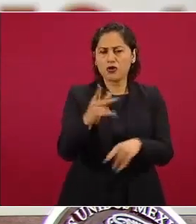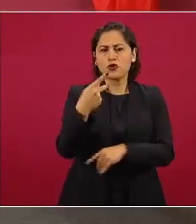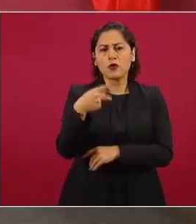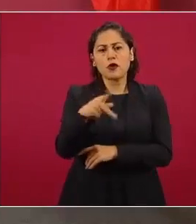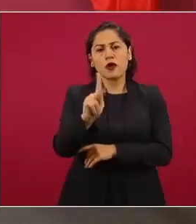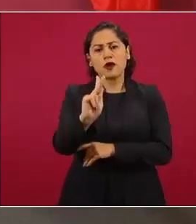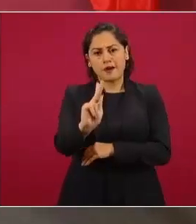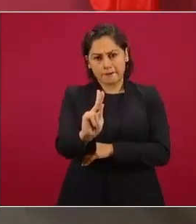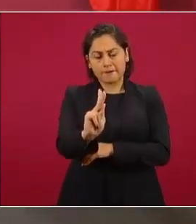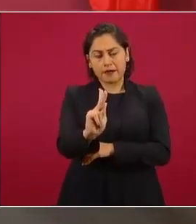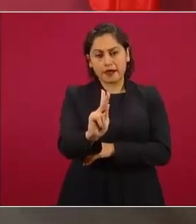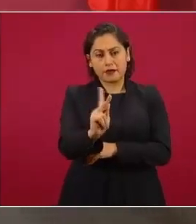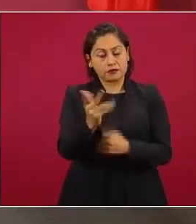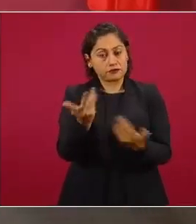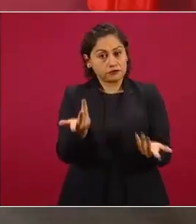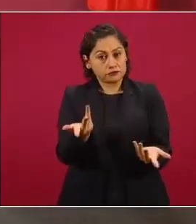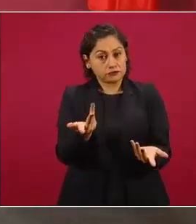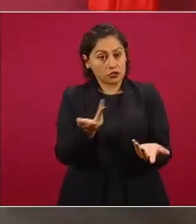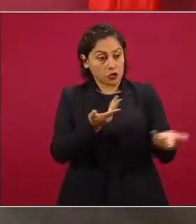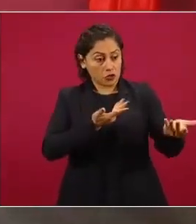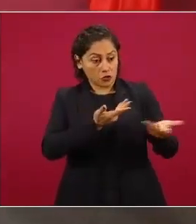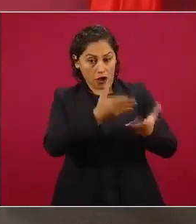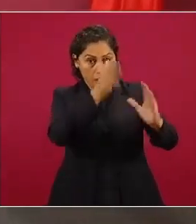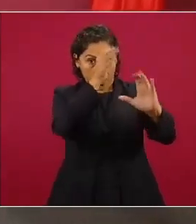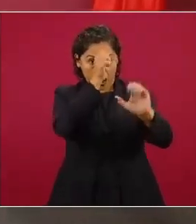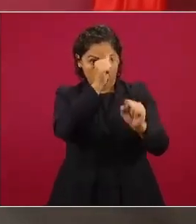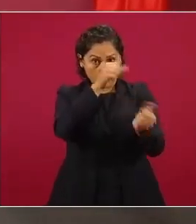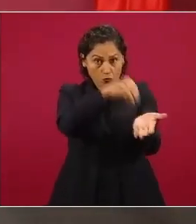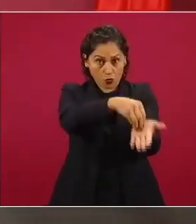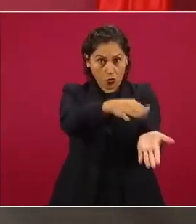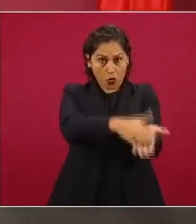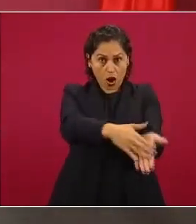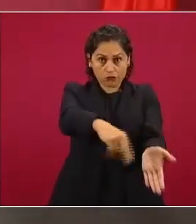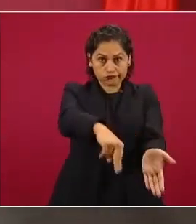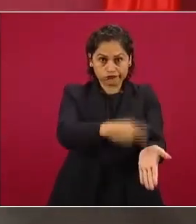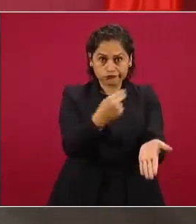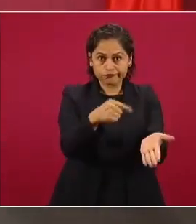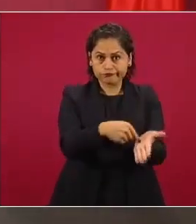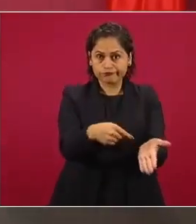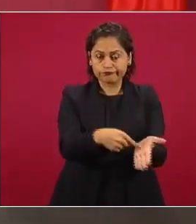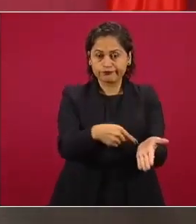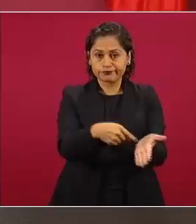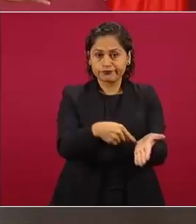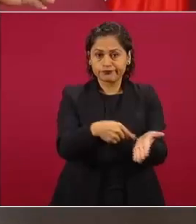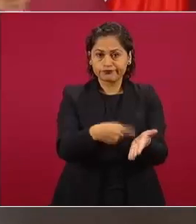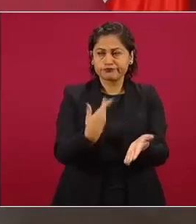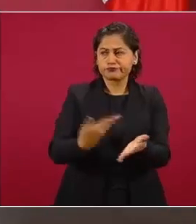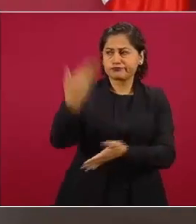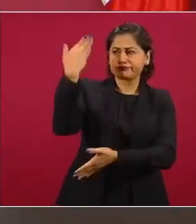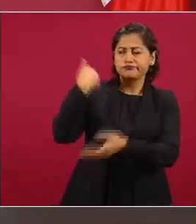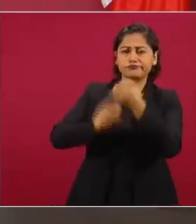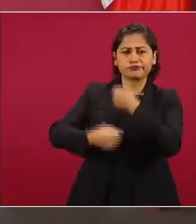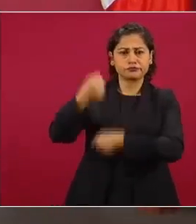un acuerdo de colaboración suscrito años atrás